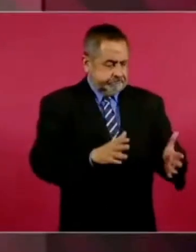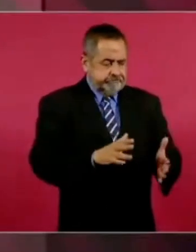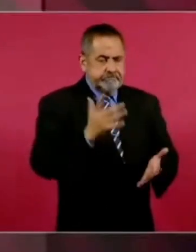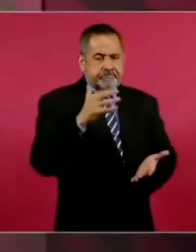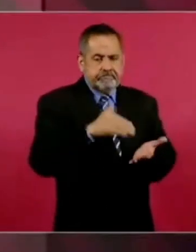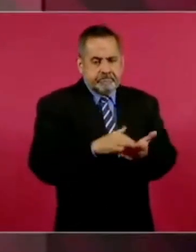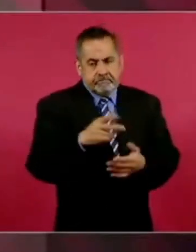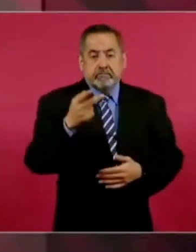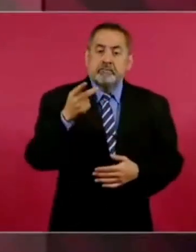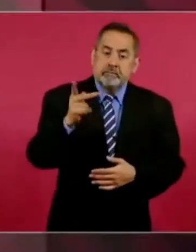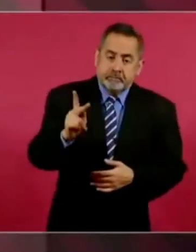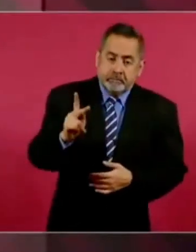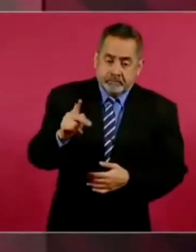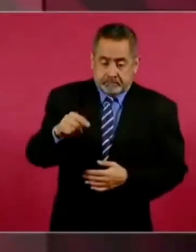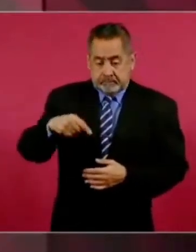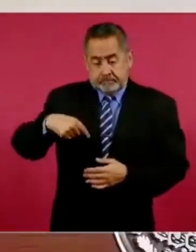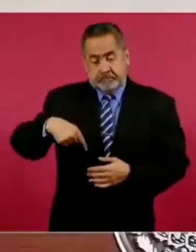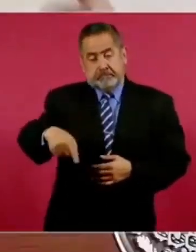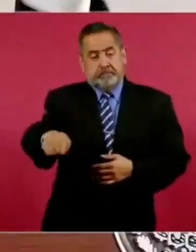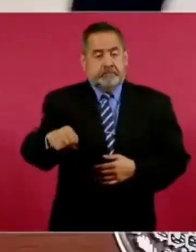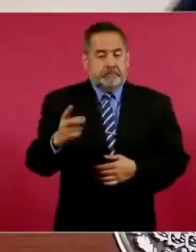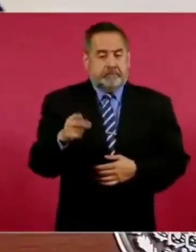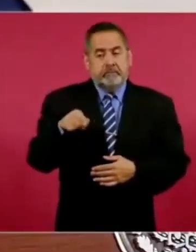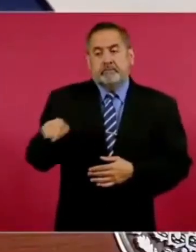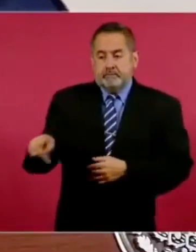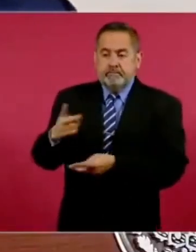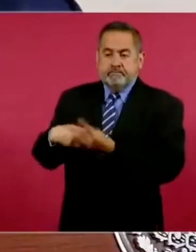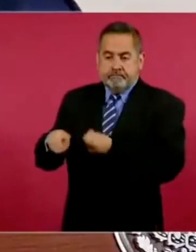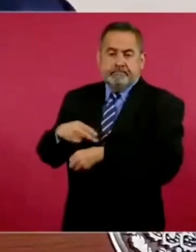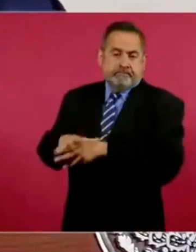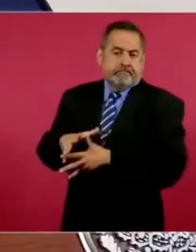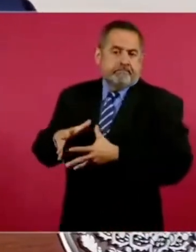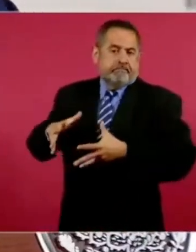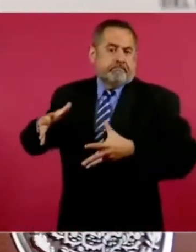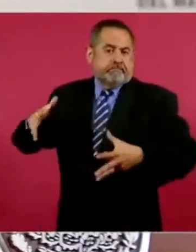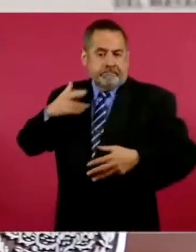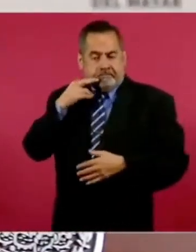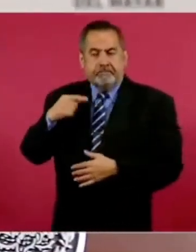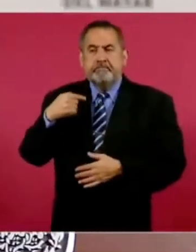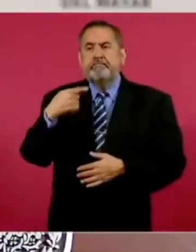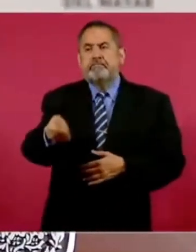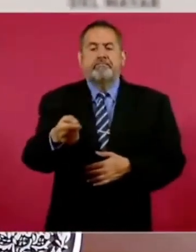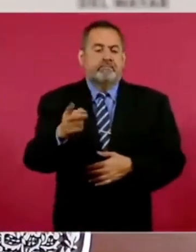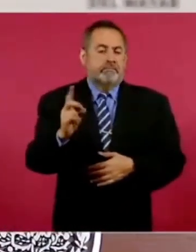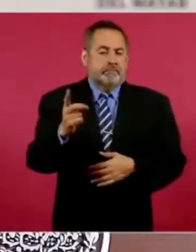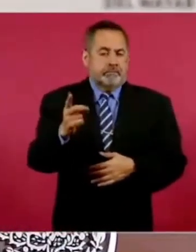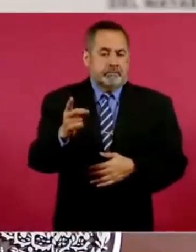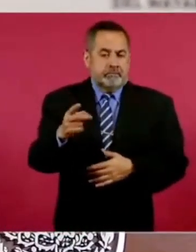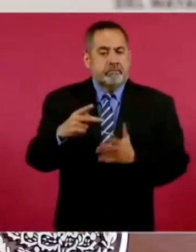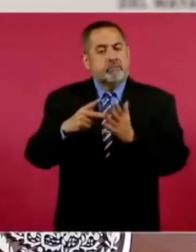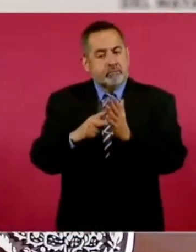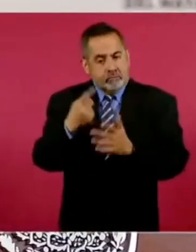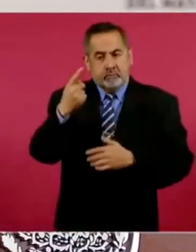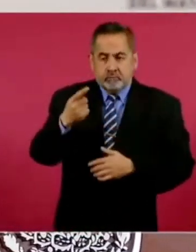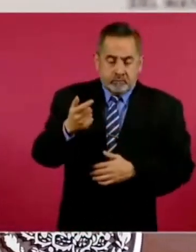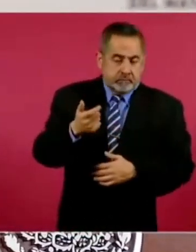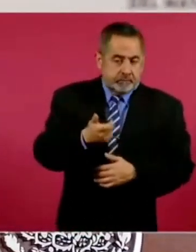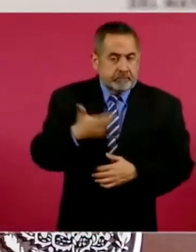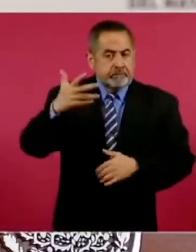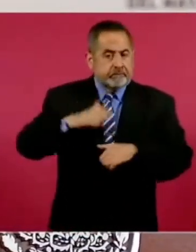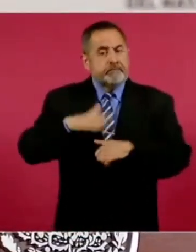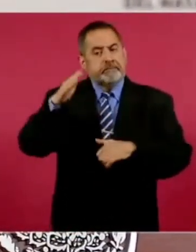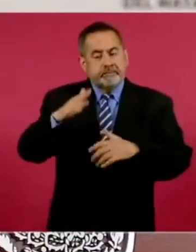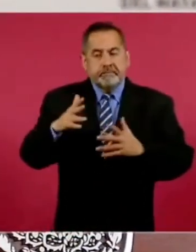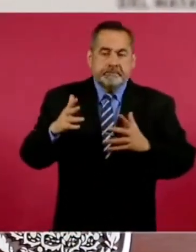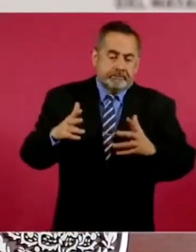sin embargo, para fines, porque va creciendo la demanda, va a volver a aumentar. Por eso